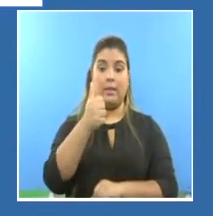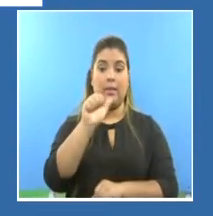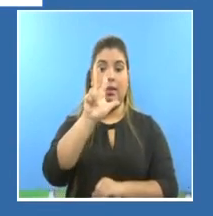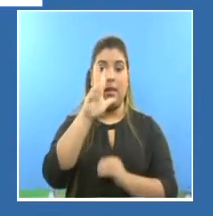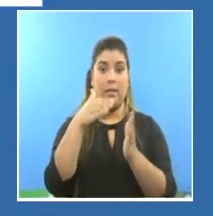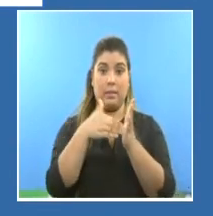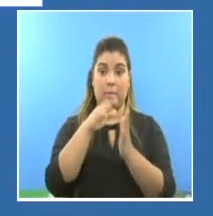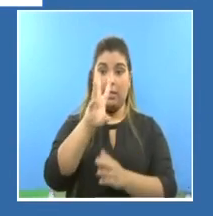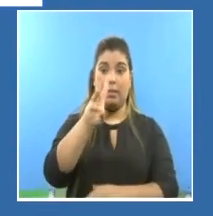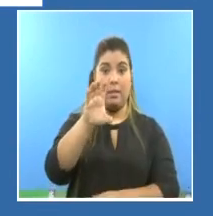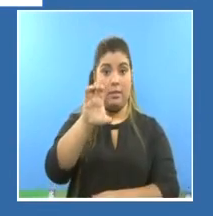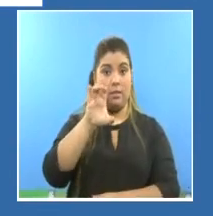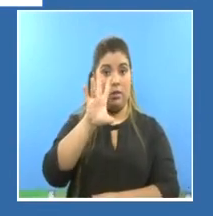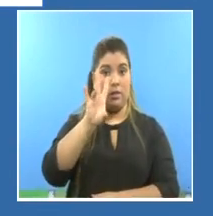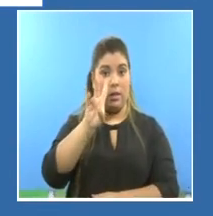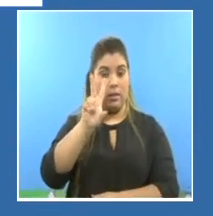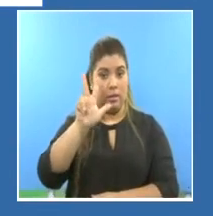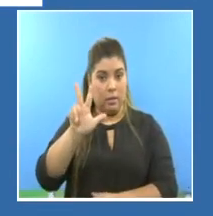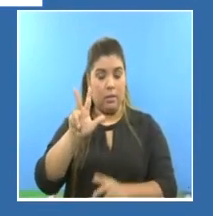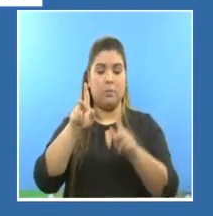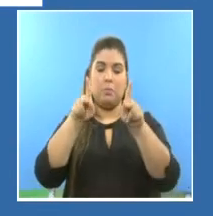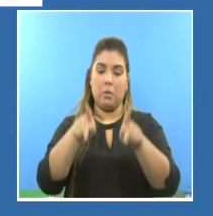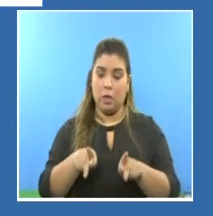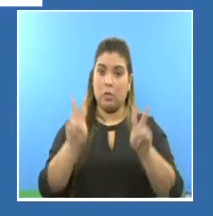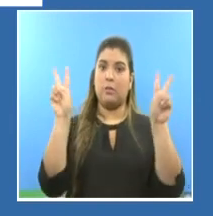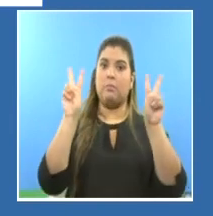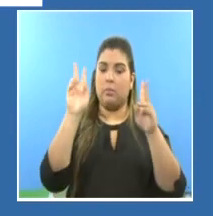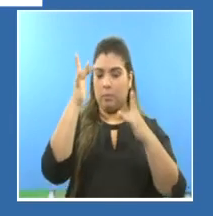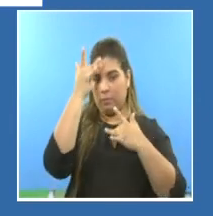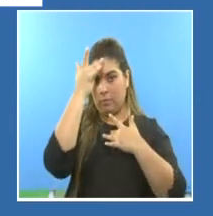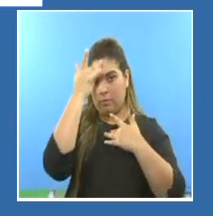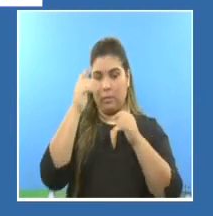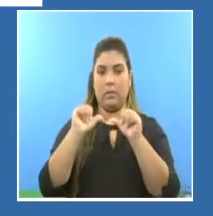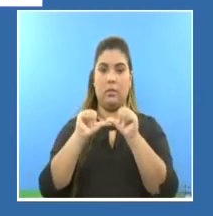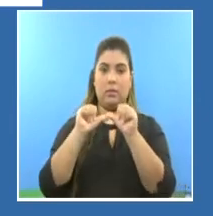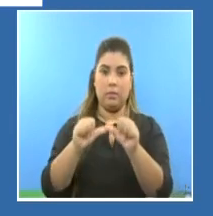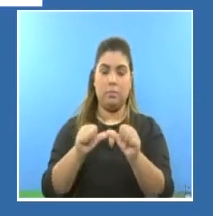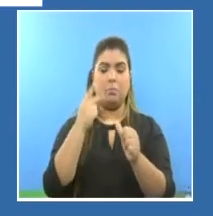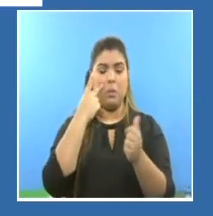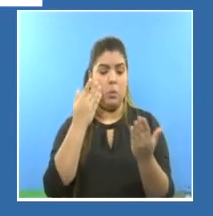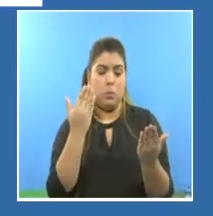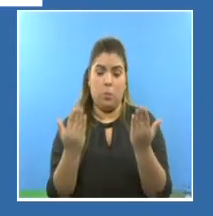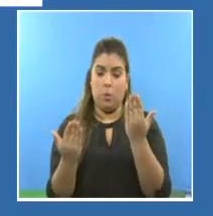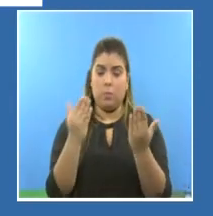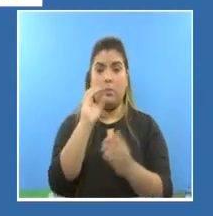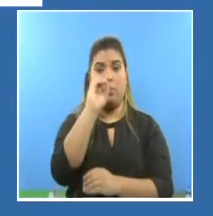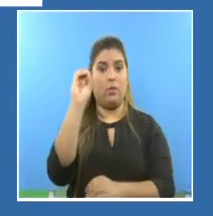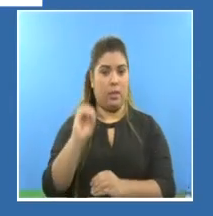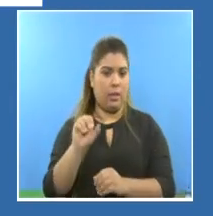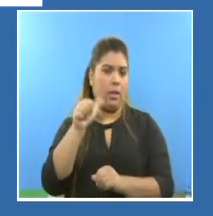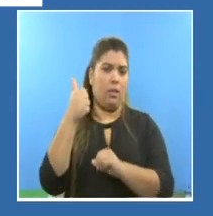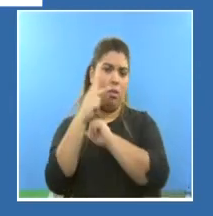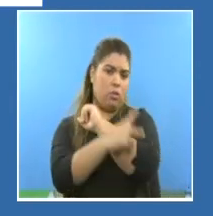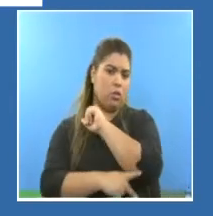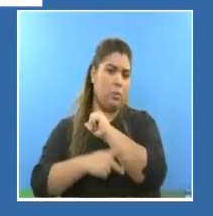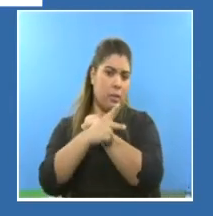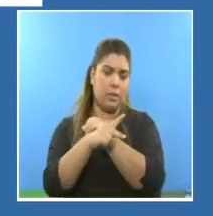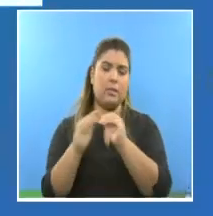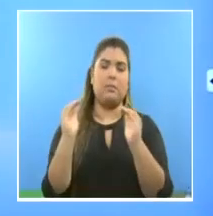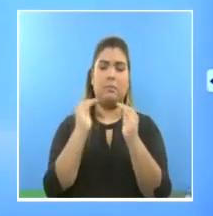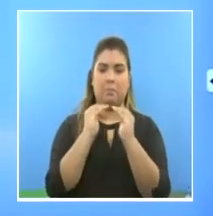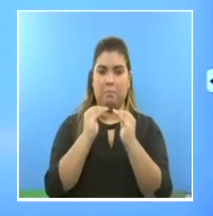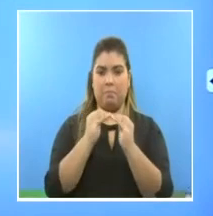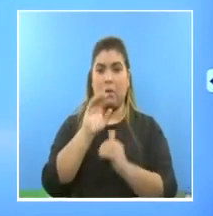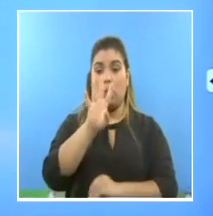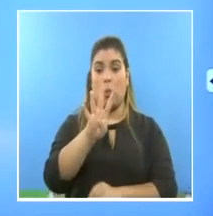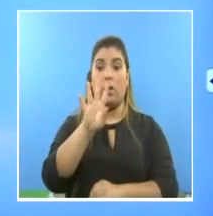13.673 casos activos, también comparable con ese porcentaje a nivel global que